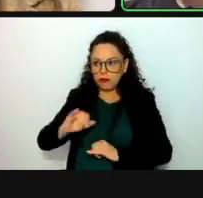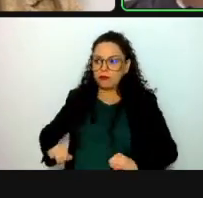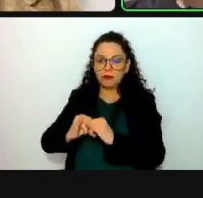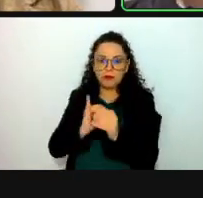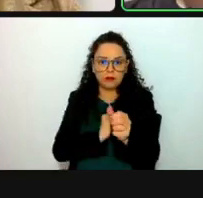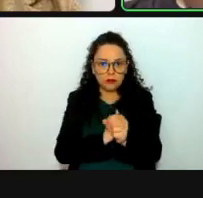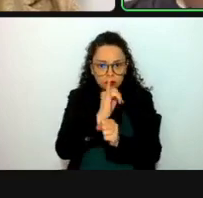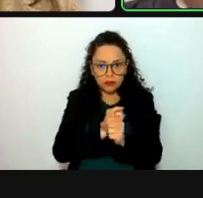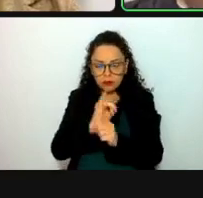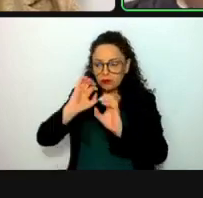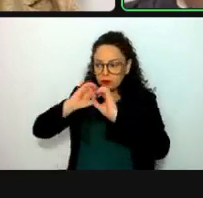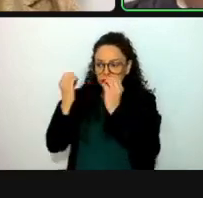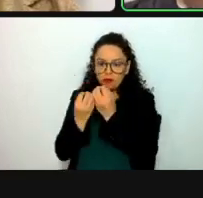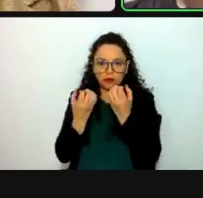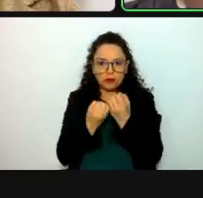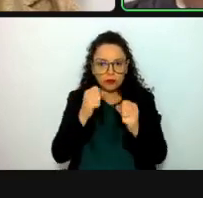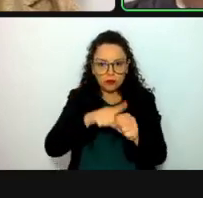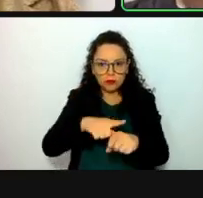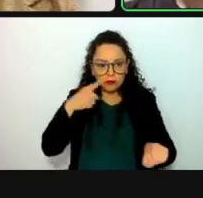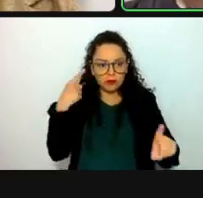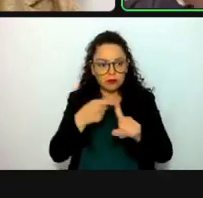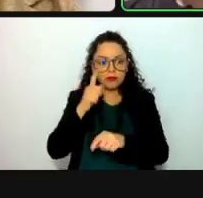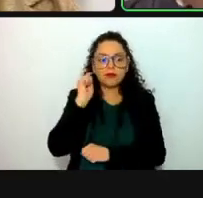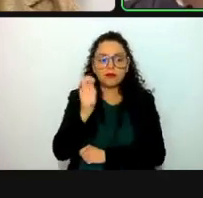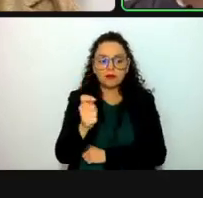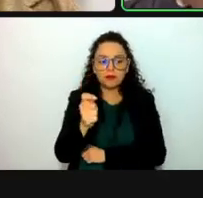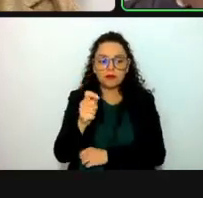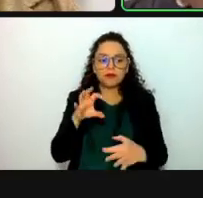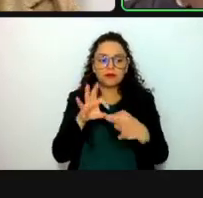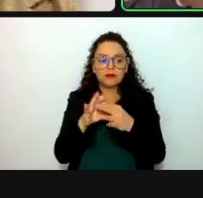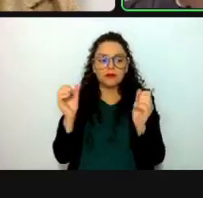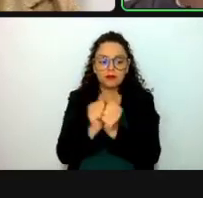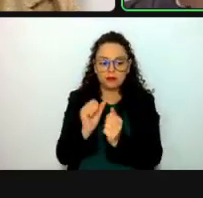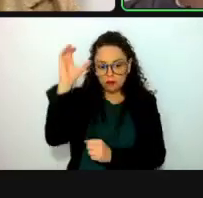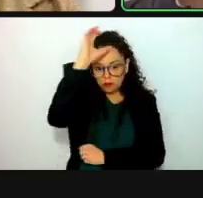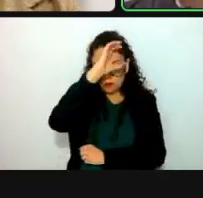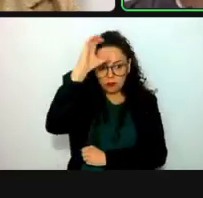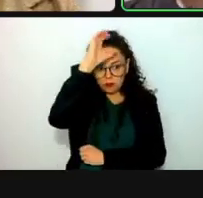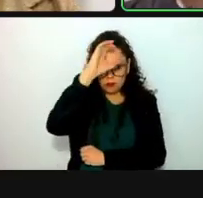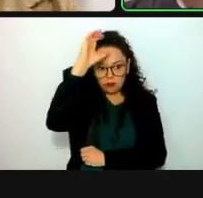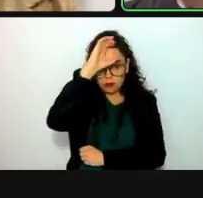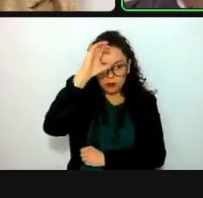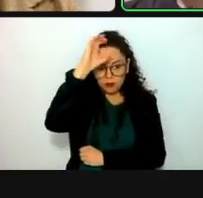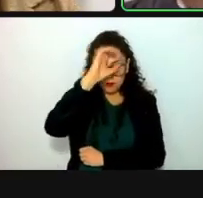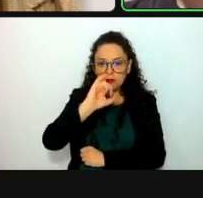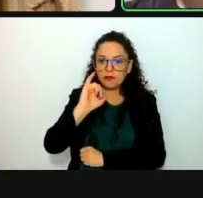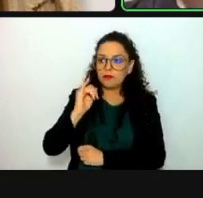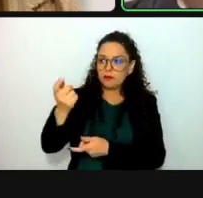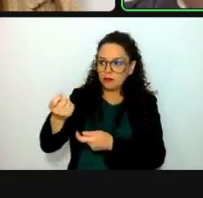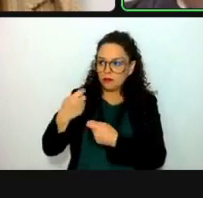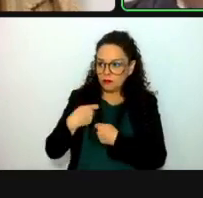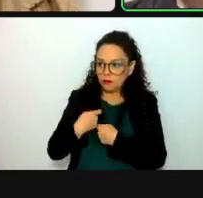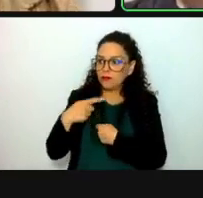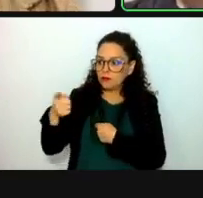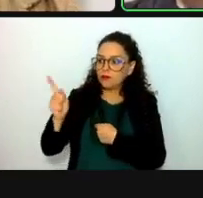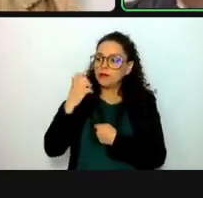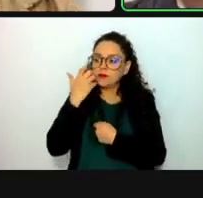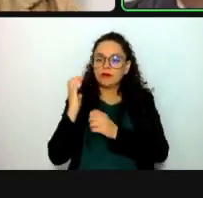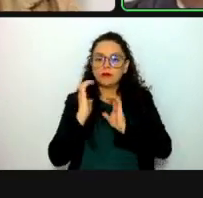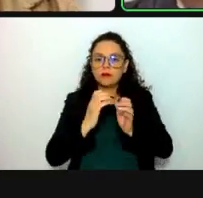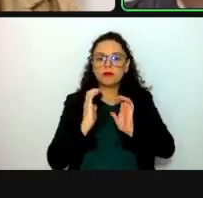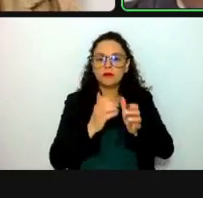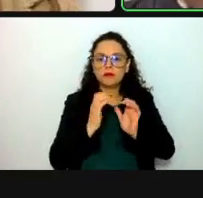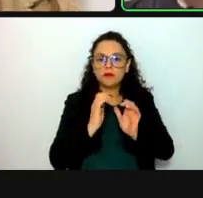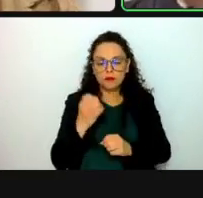sociales relacionadas con la ciencia, de las cuales recibimos sus postulaciones y fueron evaluadas conforme a las bases de la convocatoria.